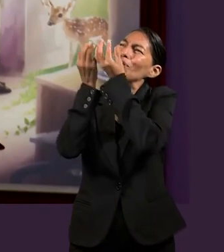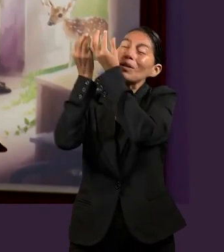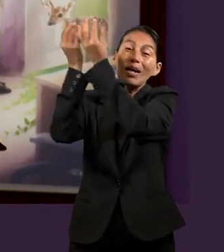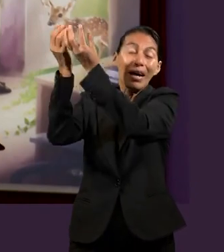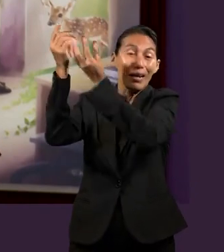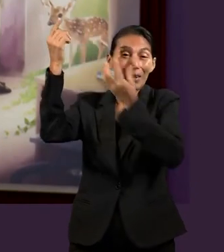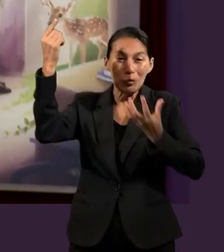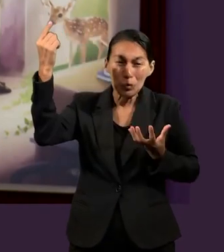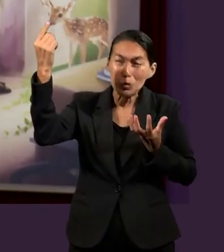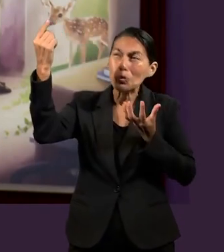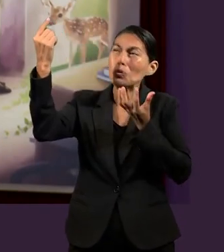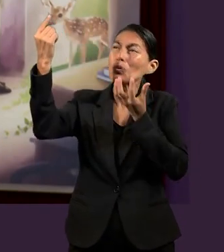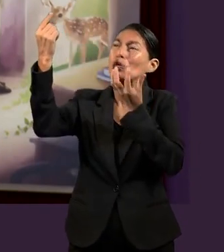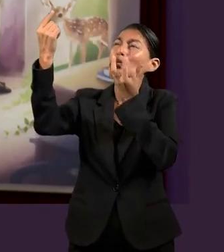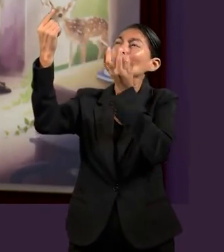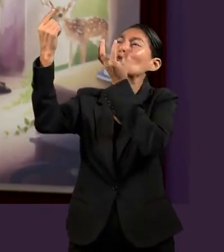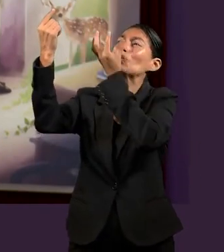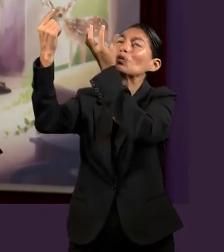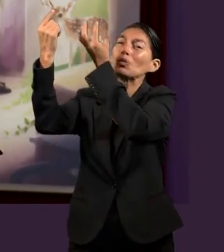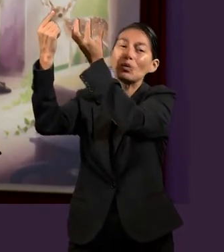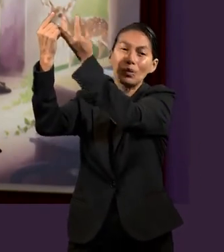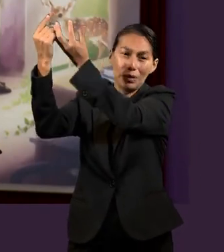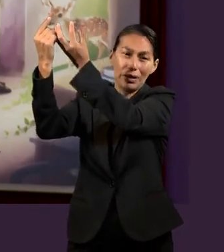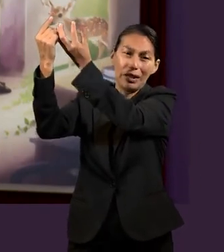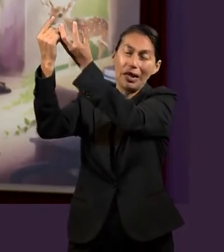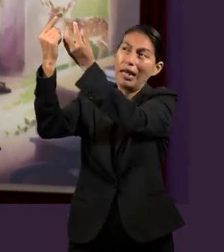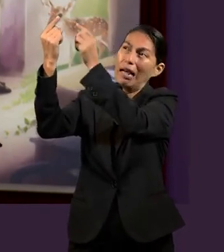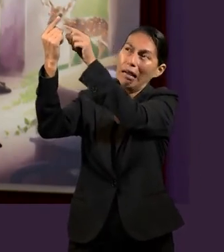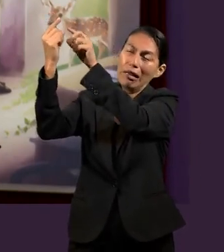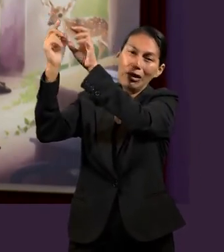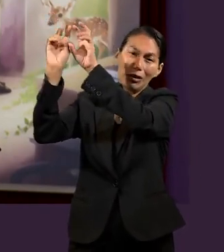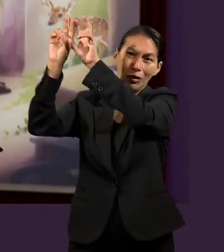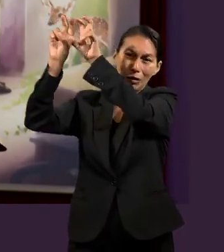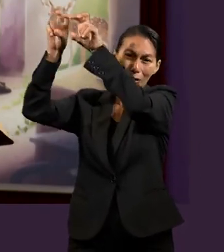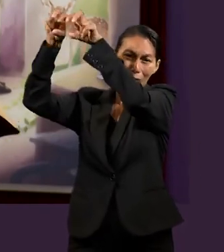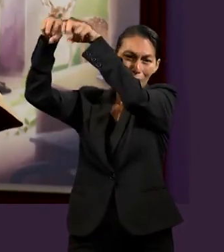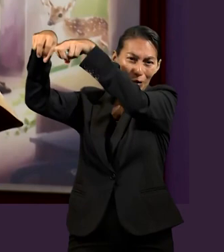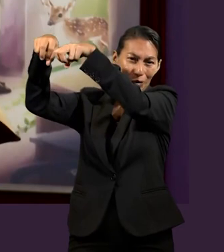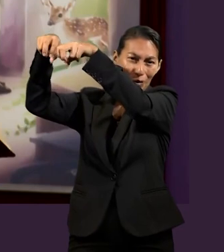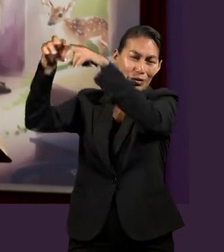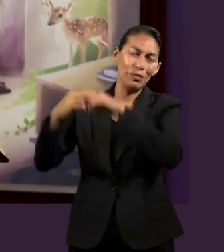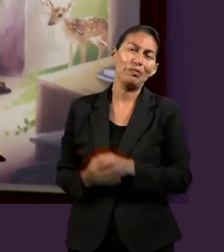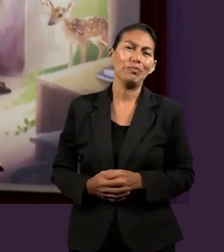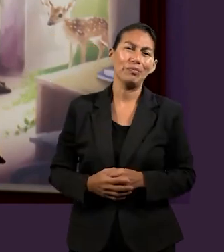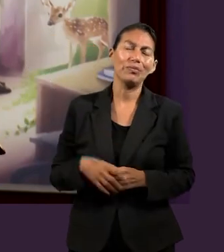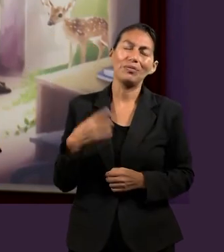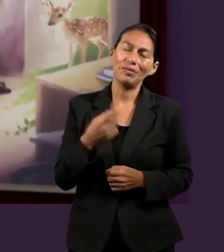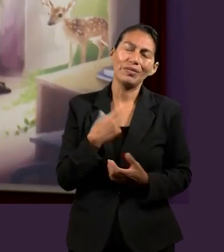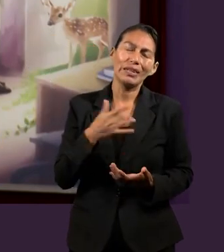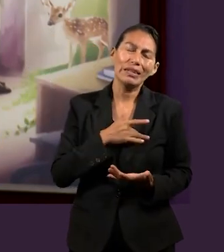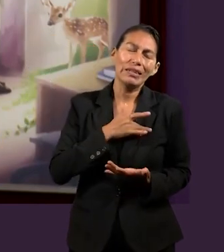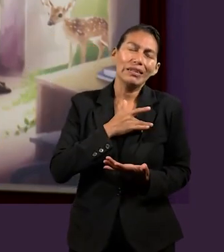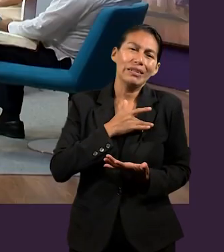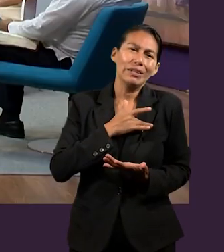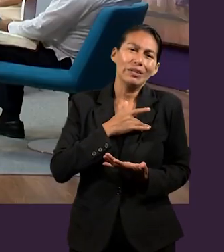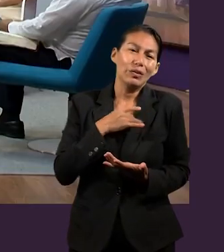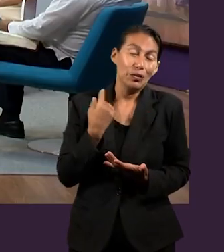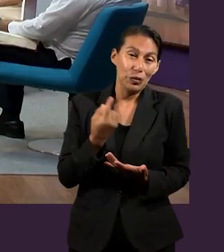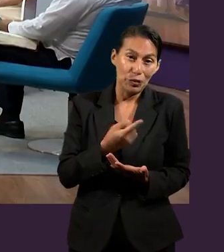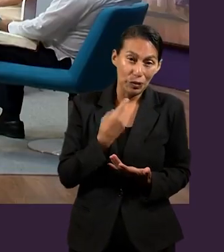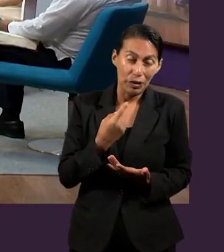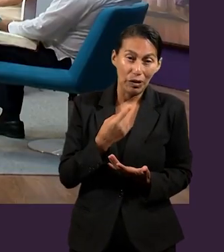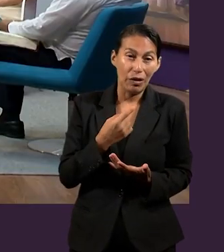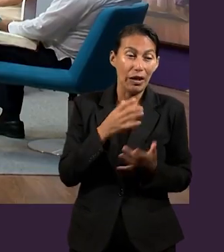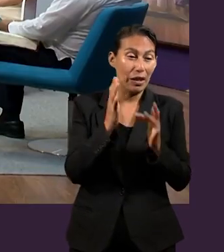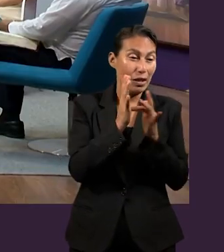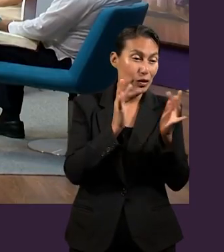lo que prácticamente podríamos decir, ascendidos, resucitados, y también exaltados con Cristo Jesús. Sí,